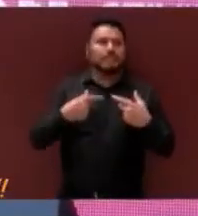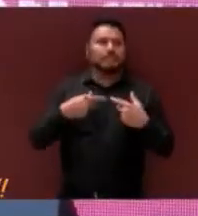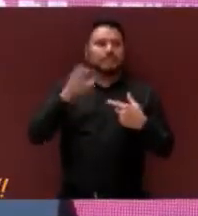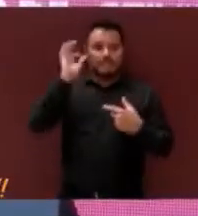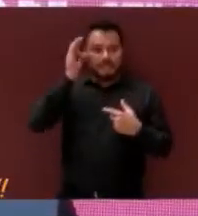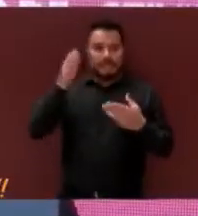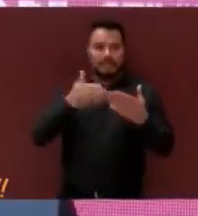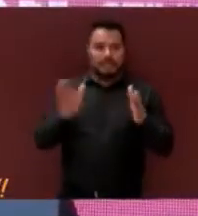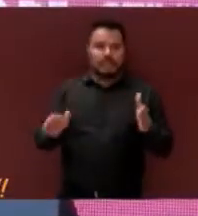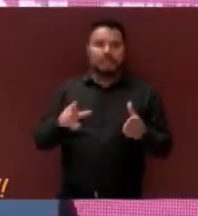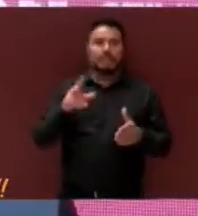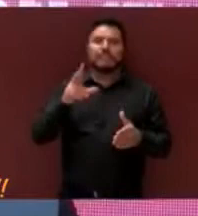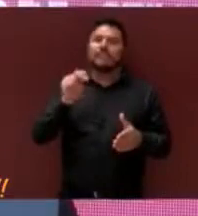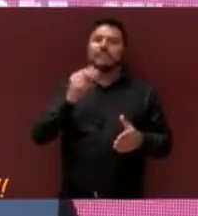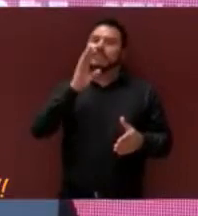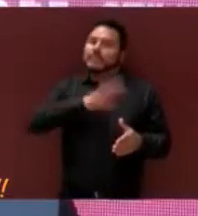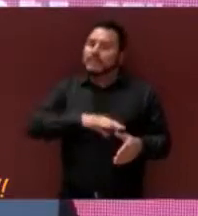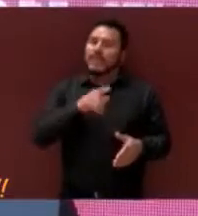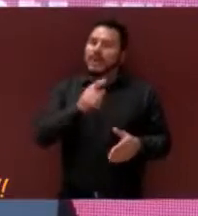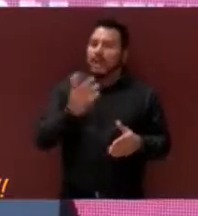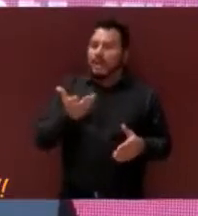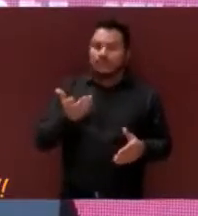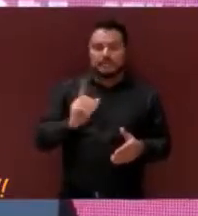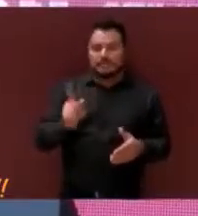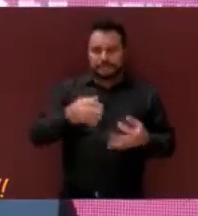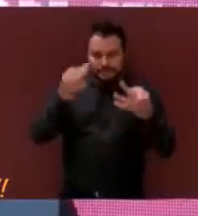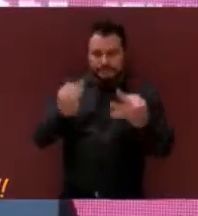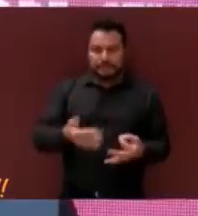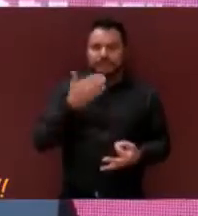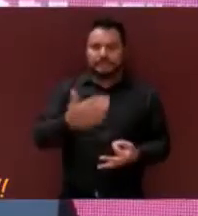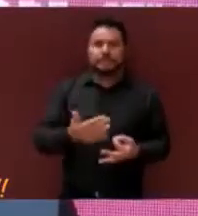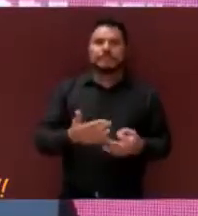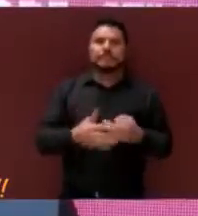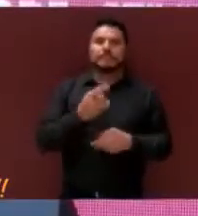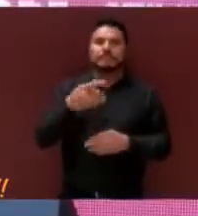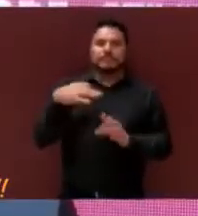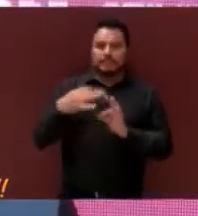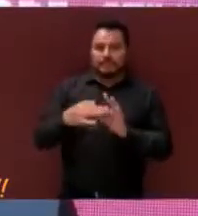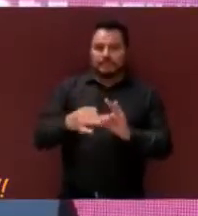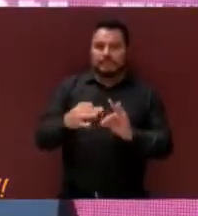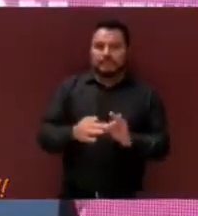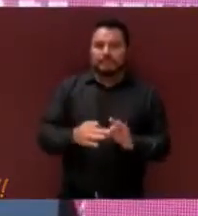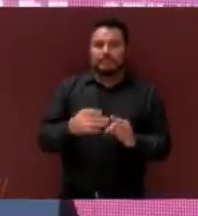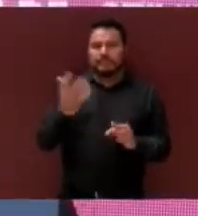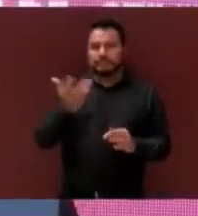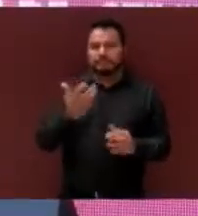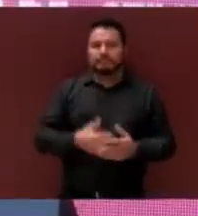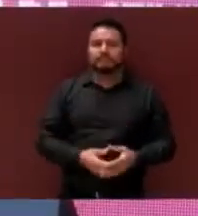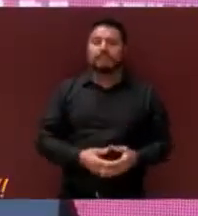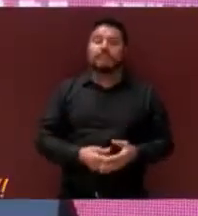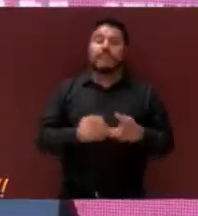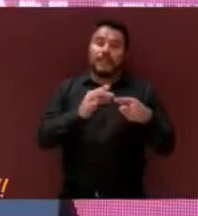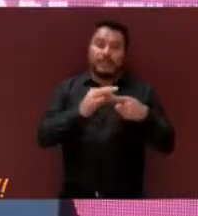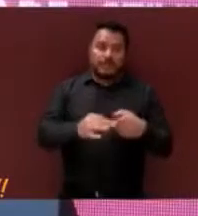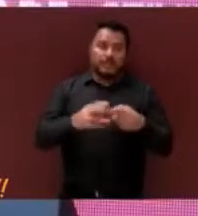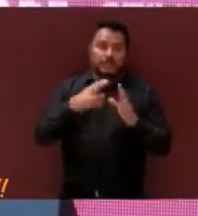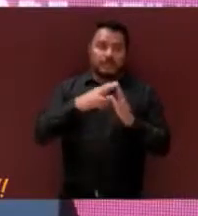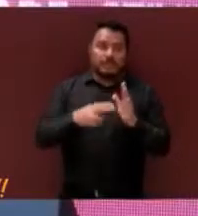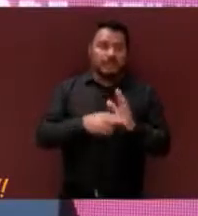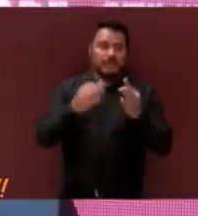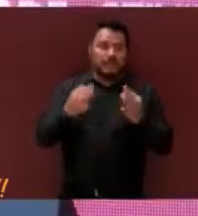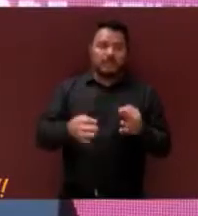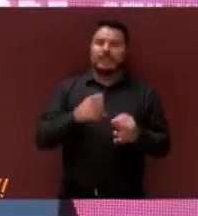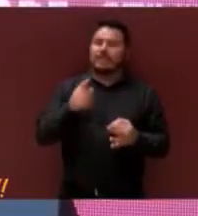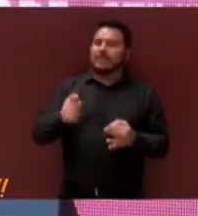públicos no incurran en responsabilidades por incumplimiento de las mismas. La dirección de normatividad fue